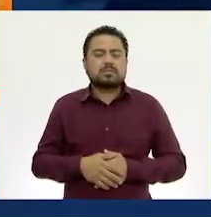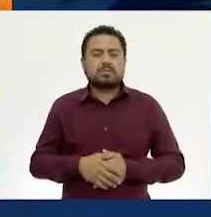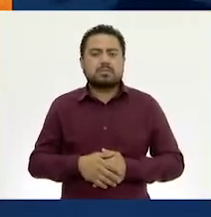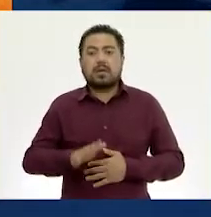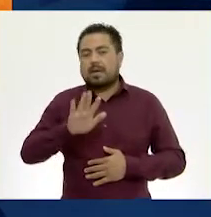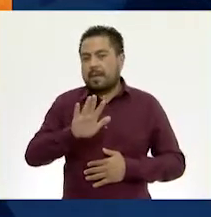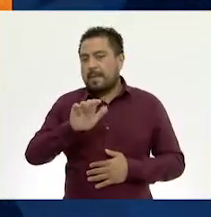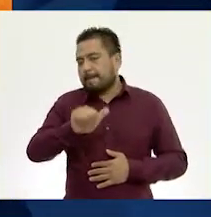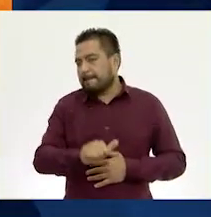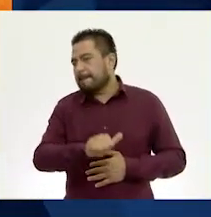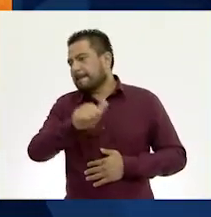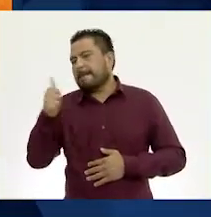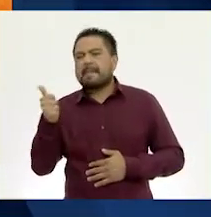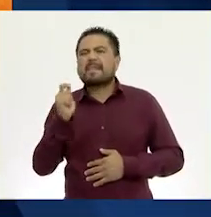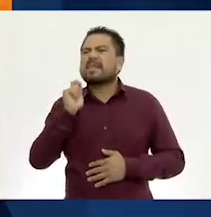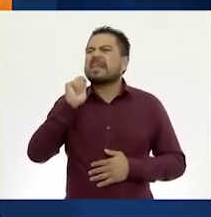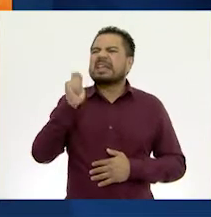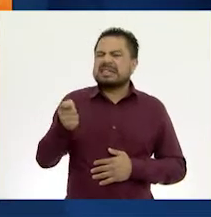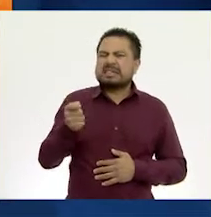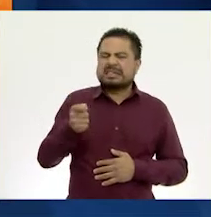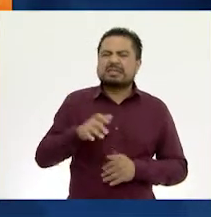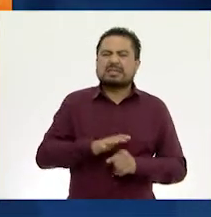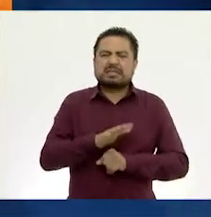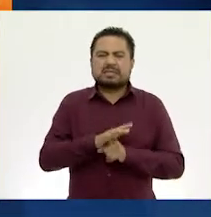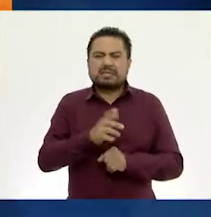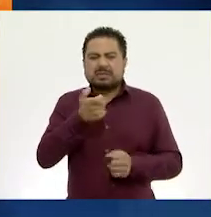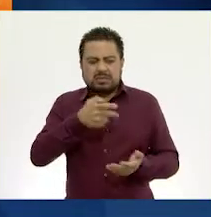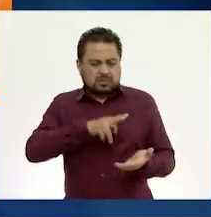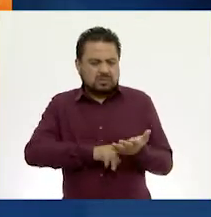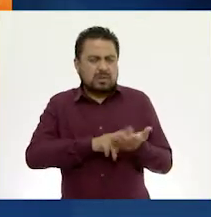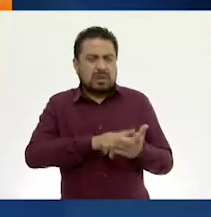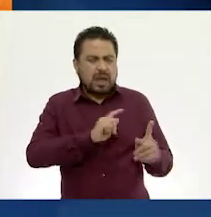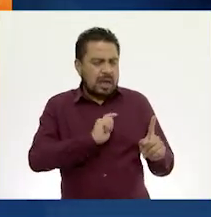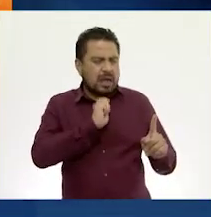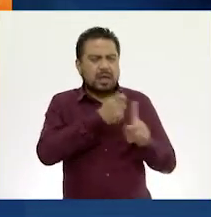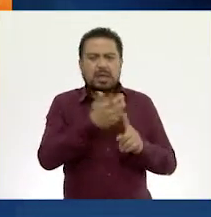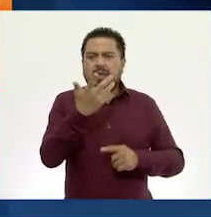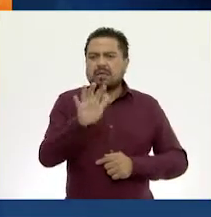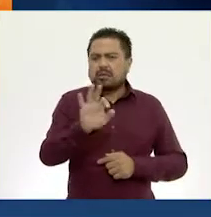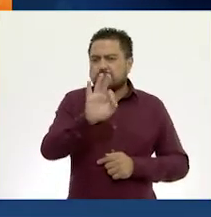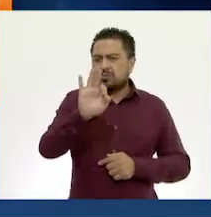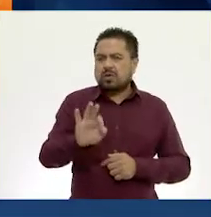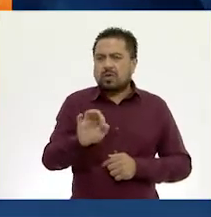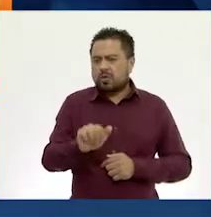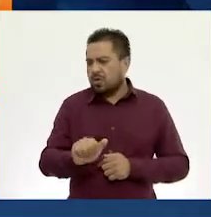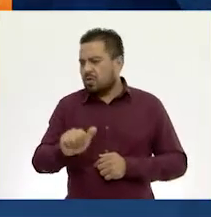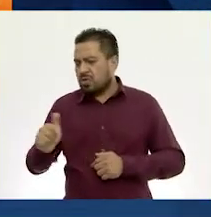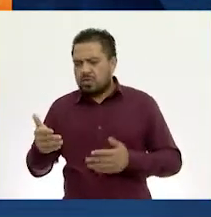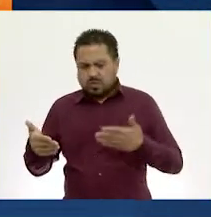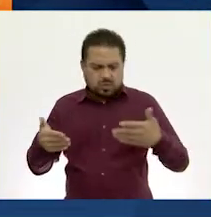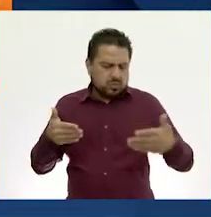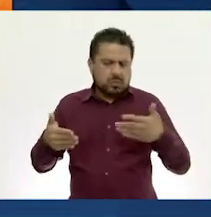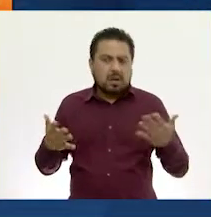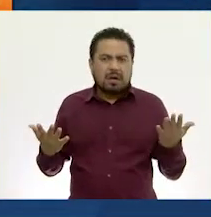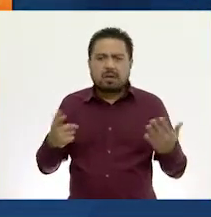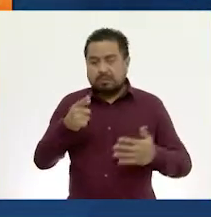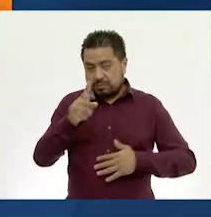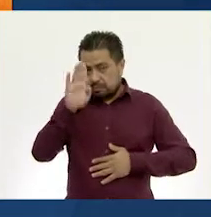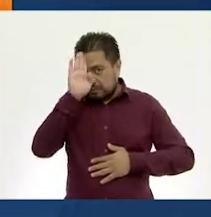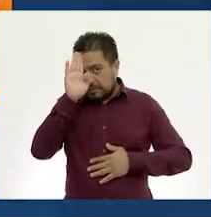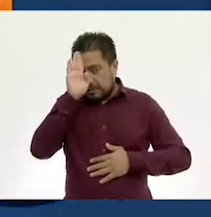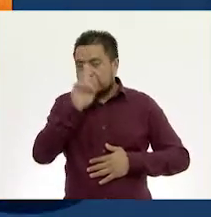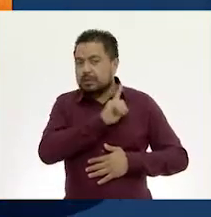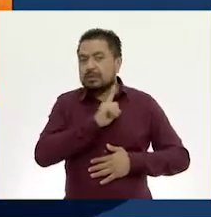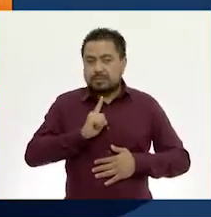Otra va a ser, ¿qué significa que una cantidad sea el 10% de otra? Váyanle pensando.